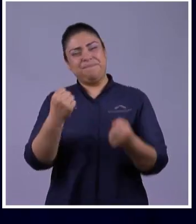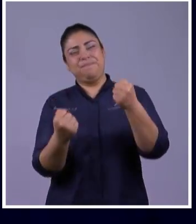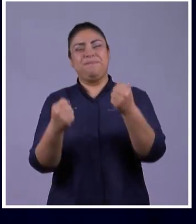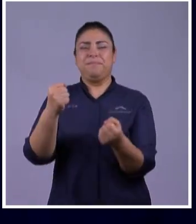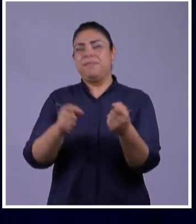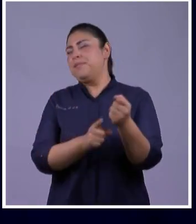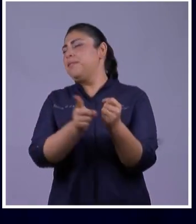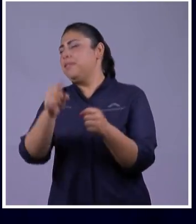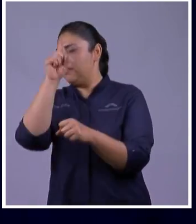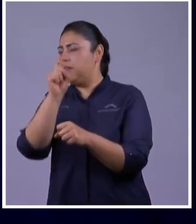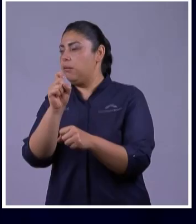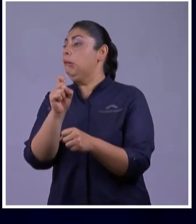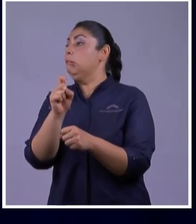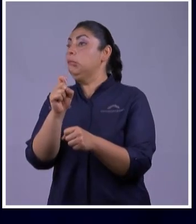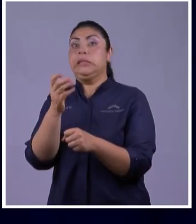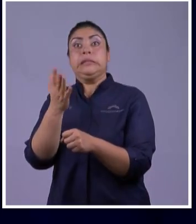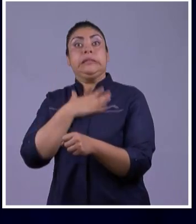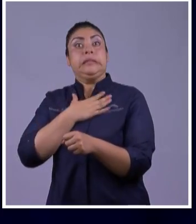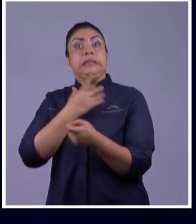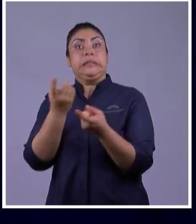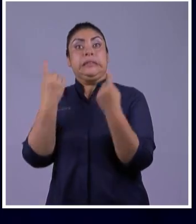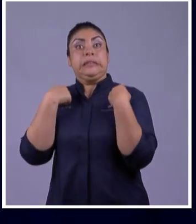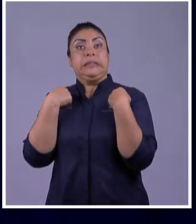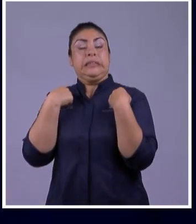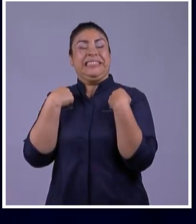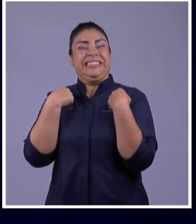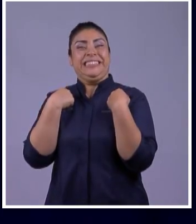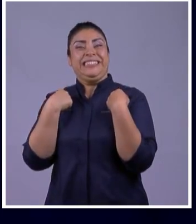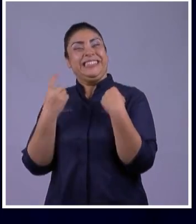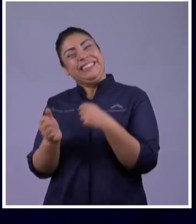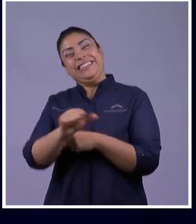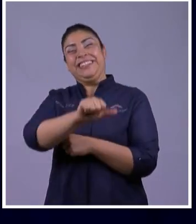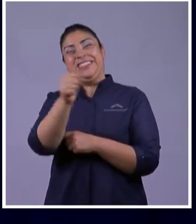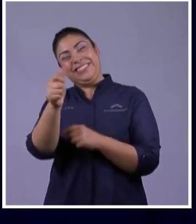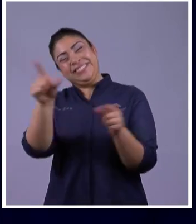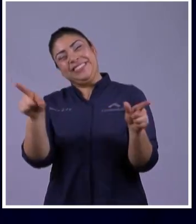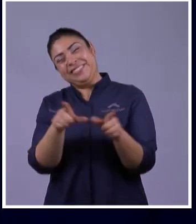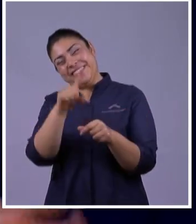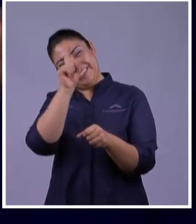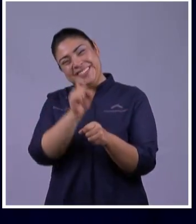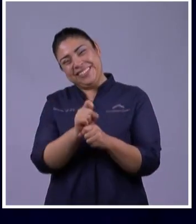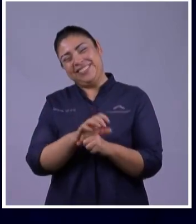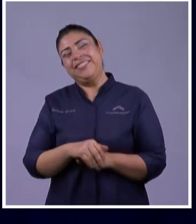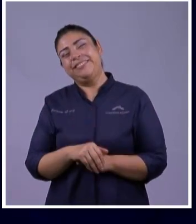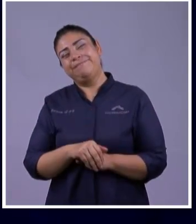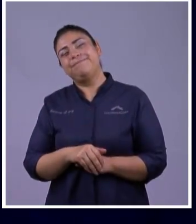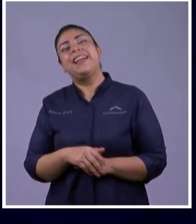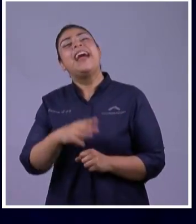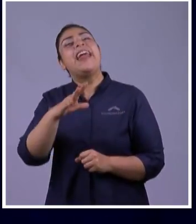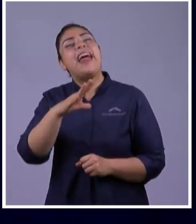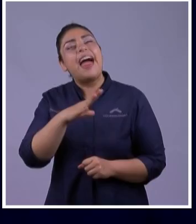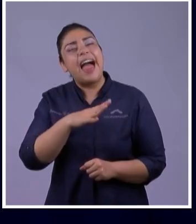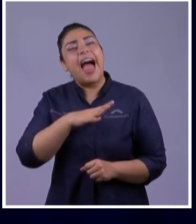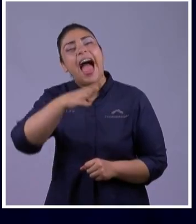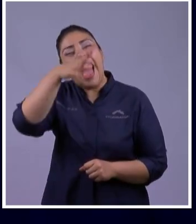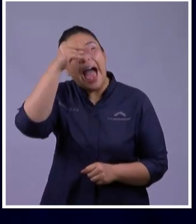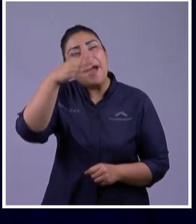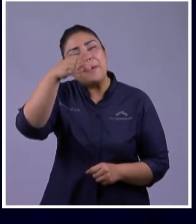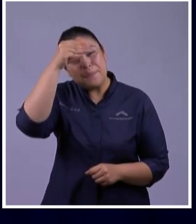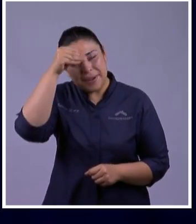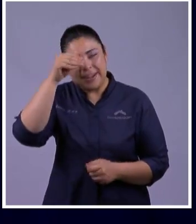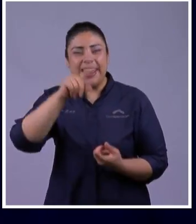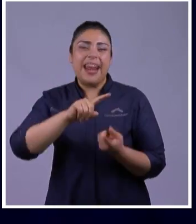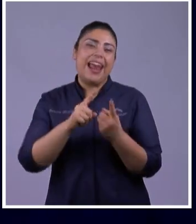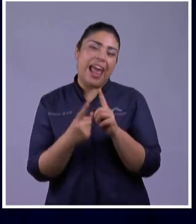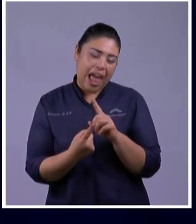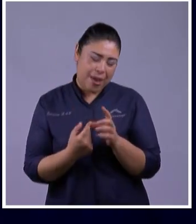Cuando ya tenía Un nuevo trabajo Hay que adaptarse Abraham iba a ser Una nación grande